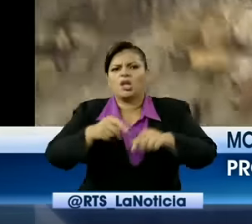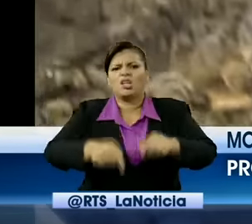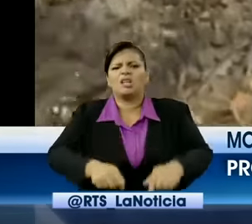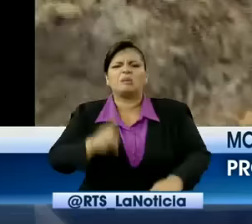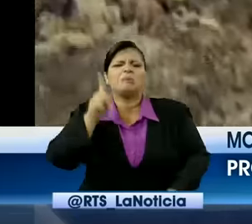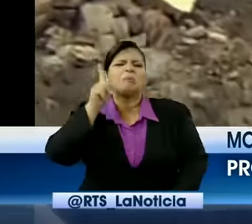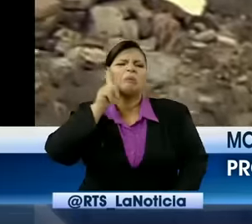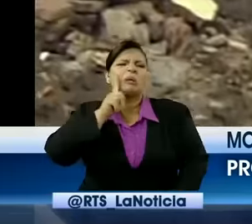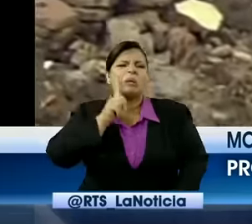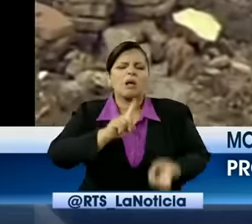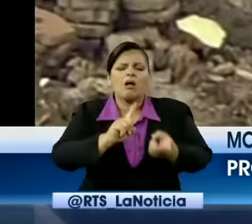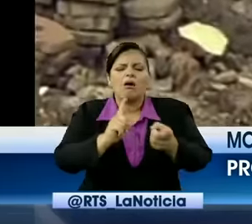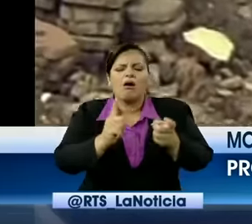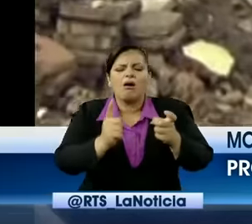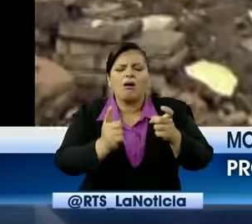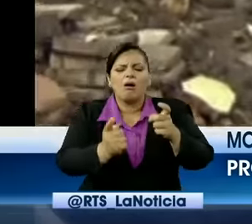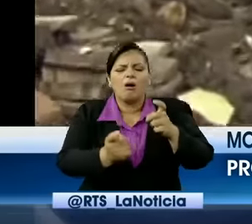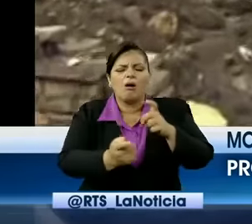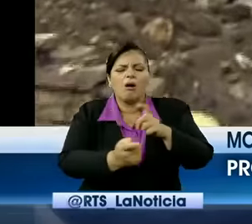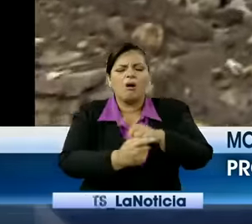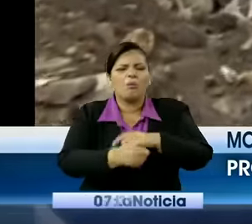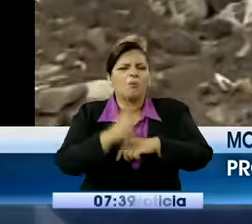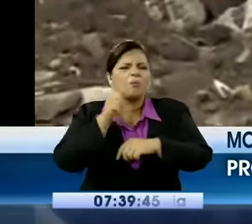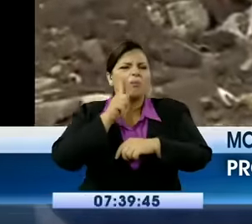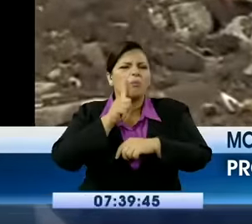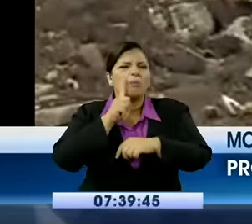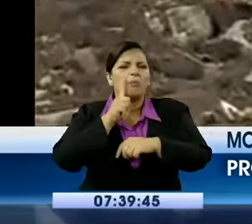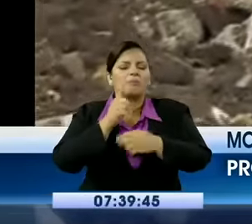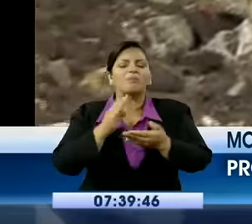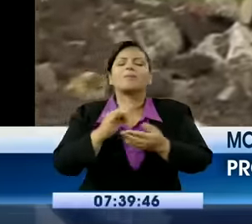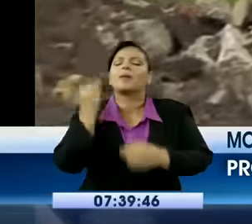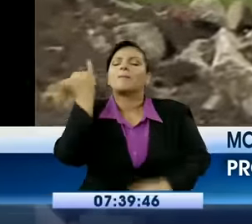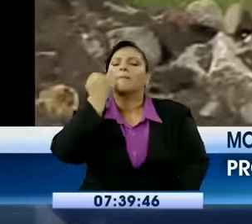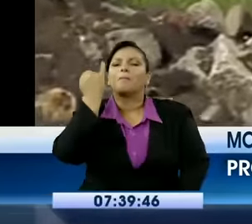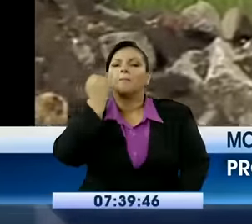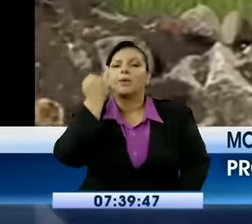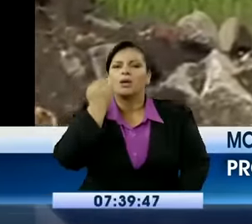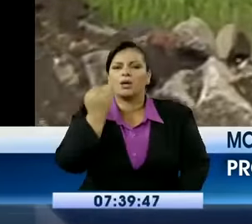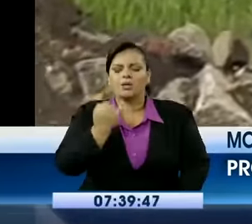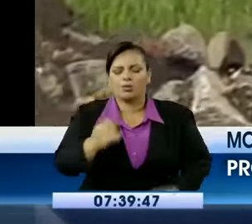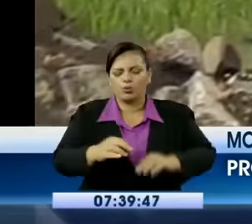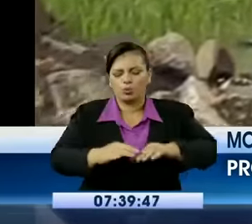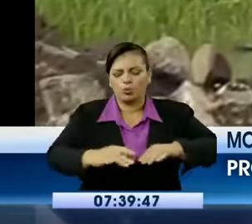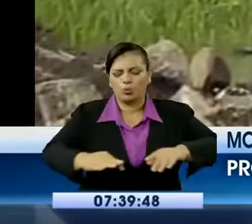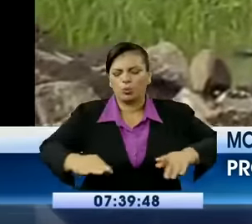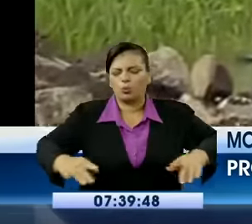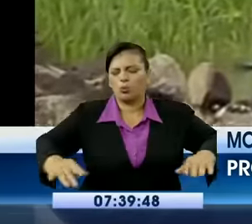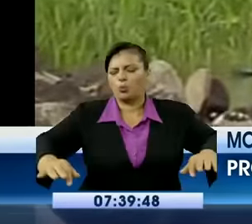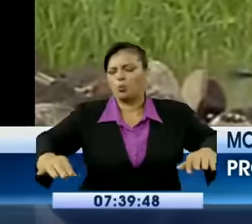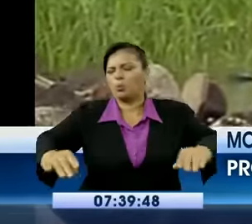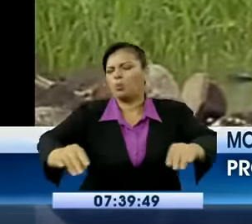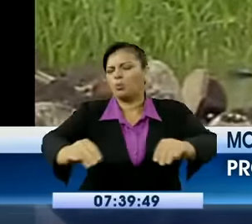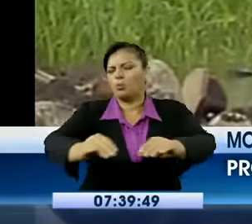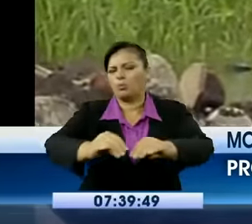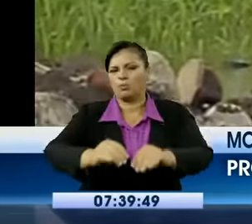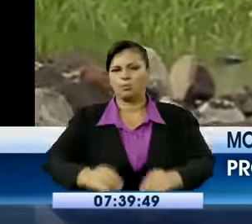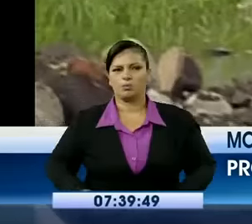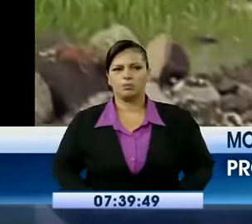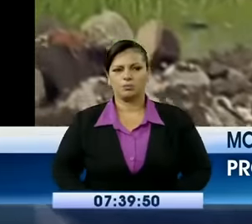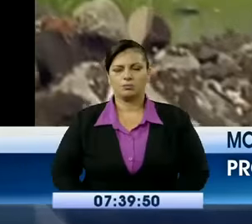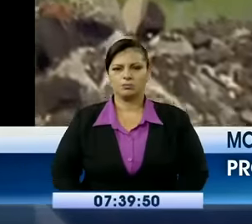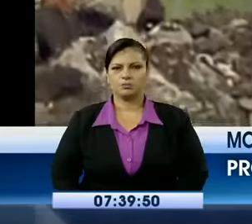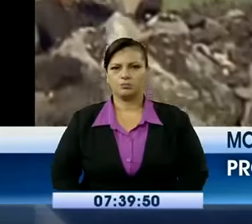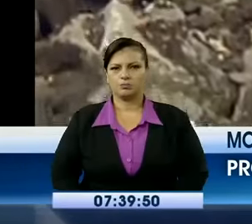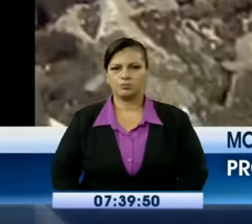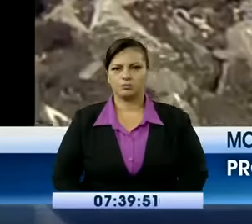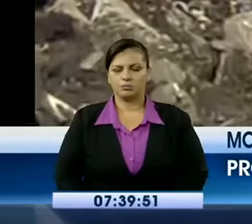un monte verde, ya, cosa que ya no podemos pisar ni meternos ahí. Ok. Nos pueden caer. La zanja a que hace referencia a la señora en estos momentos es la que estamos